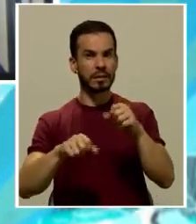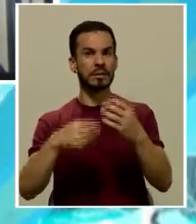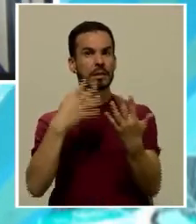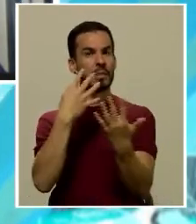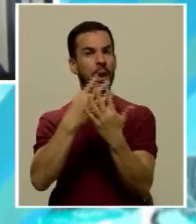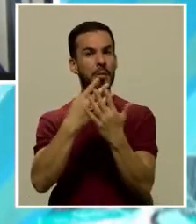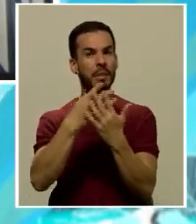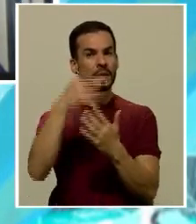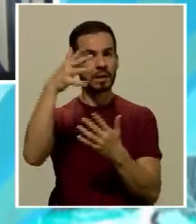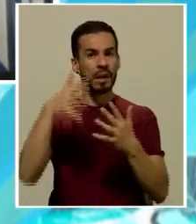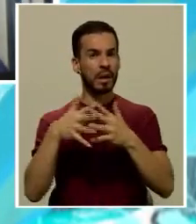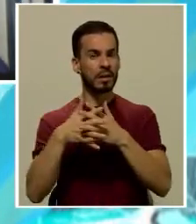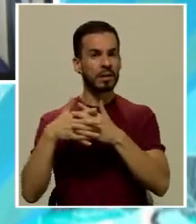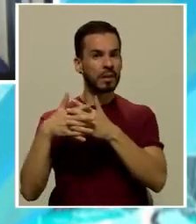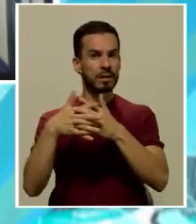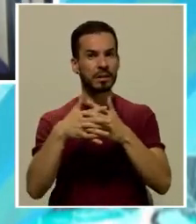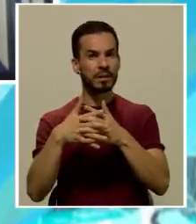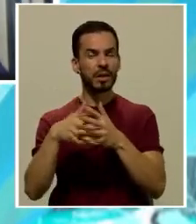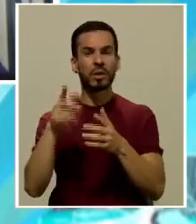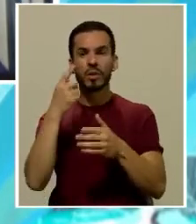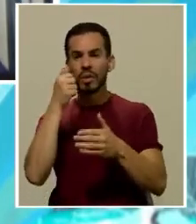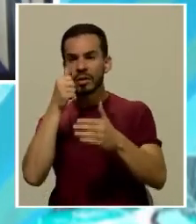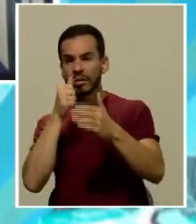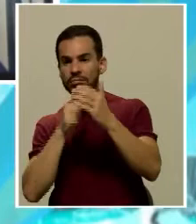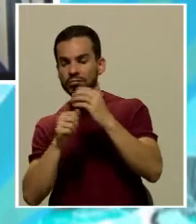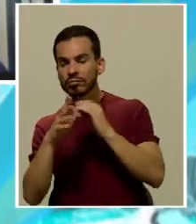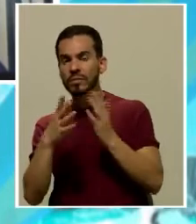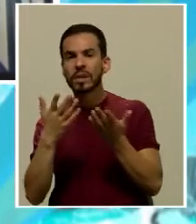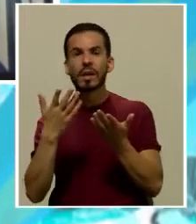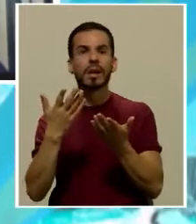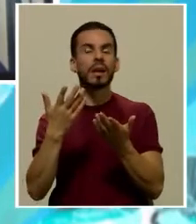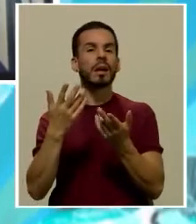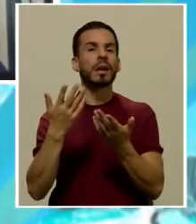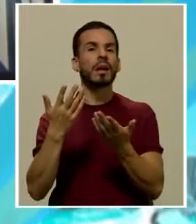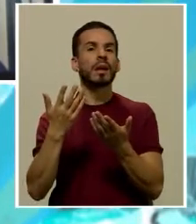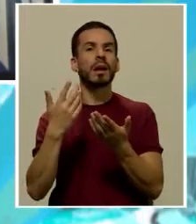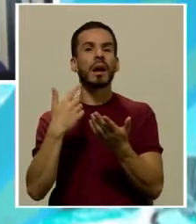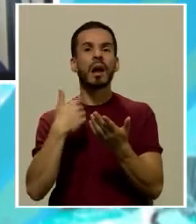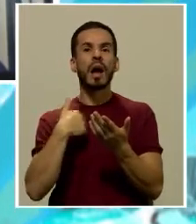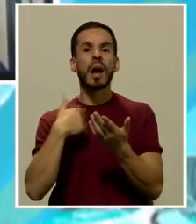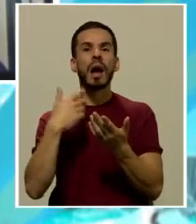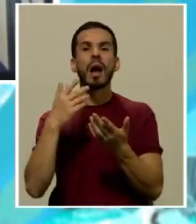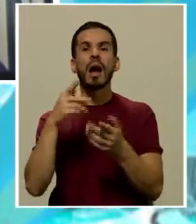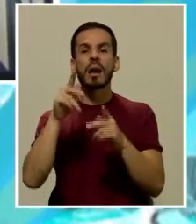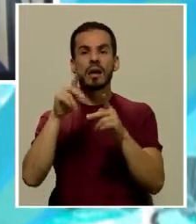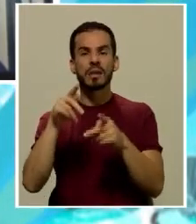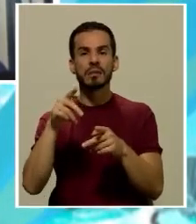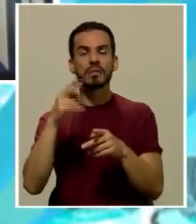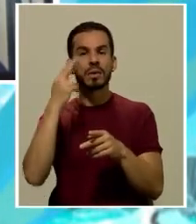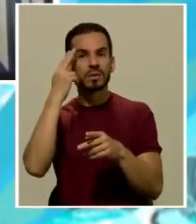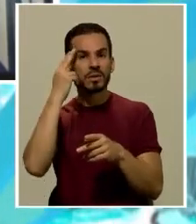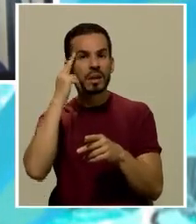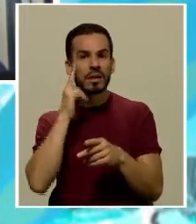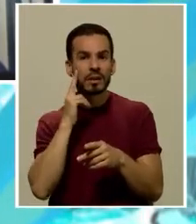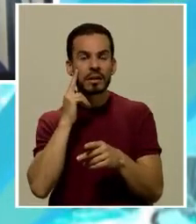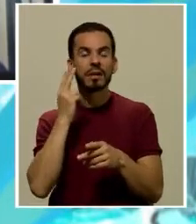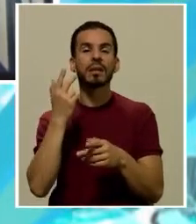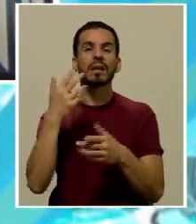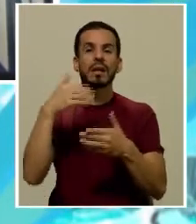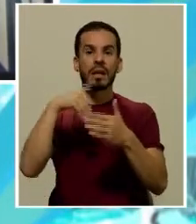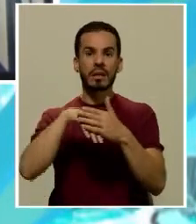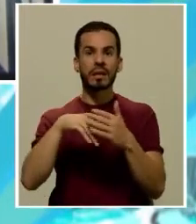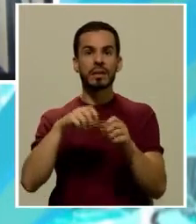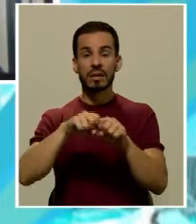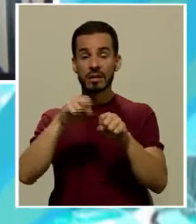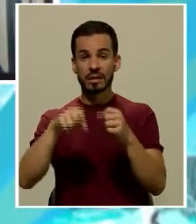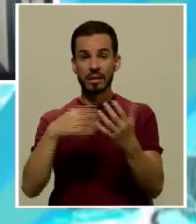estadounidense en donde el sesgo hacia los afroamericanos en el sistema